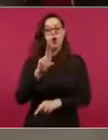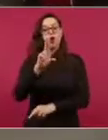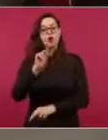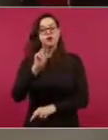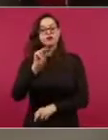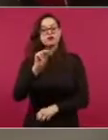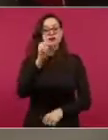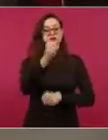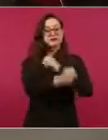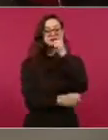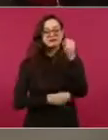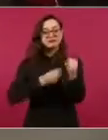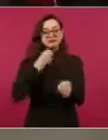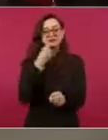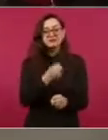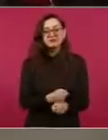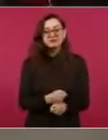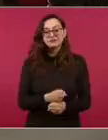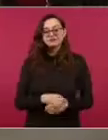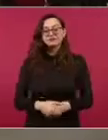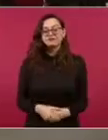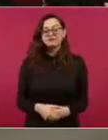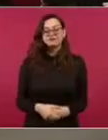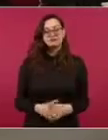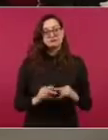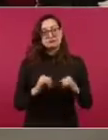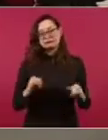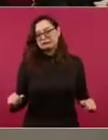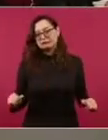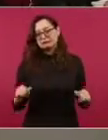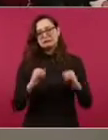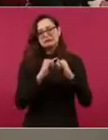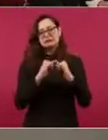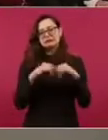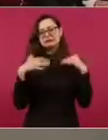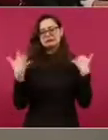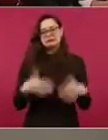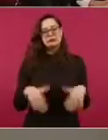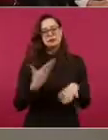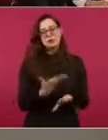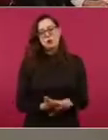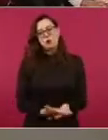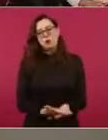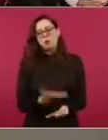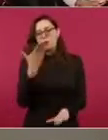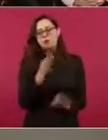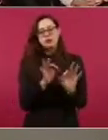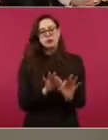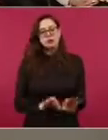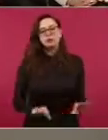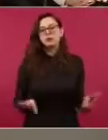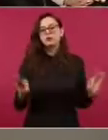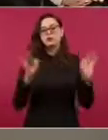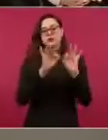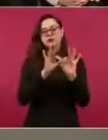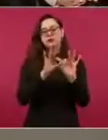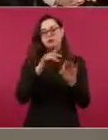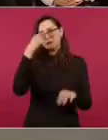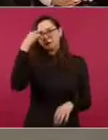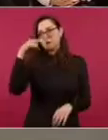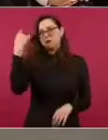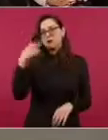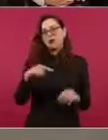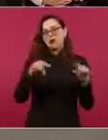una institución fundamental del Estado mexicano para